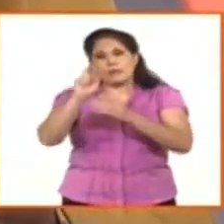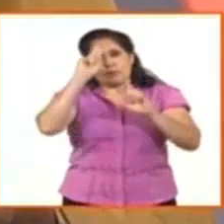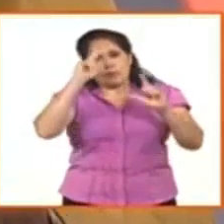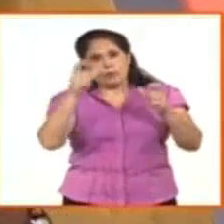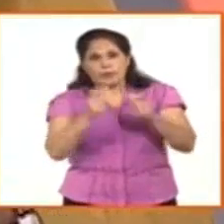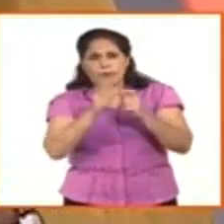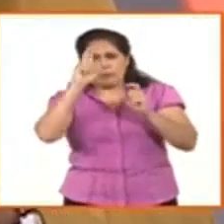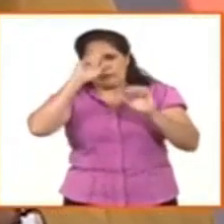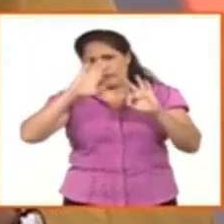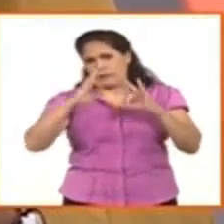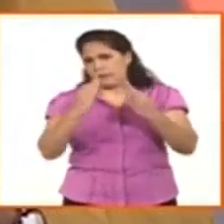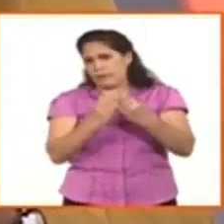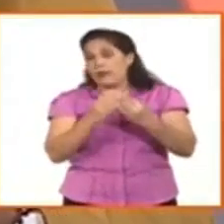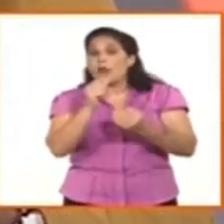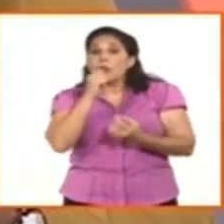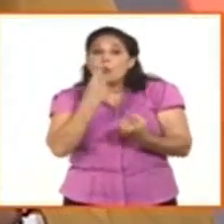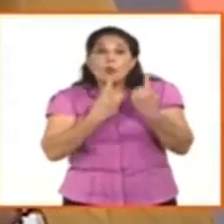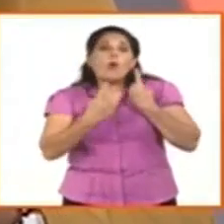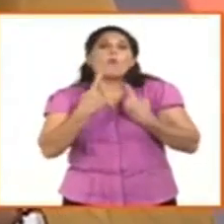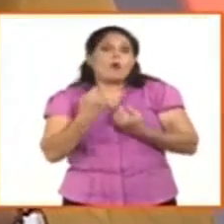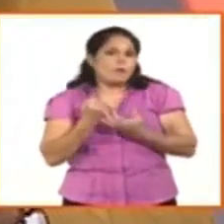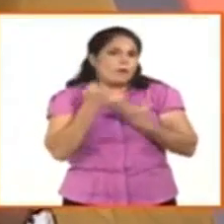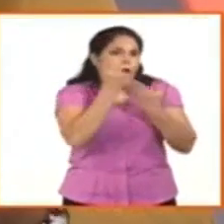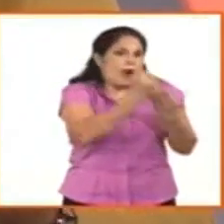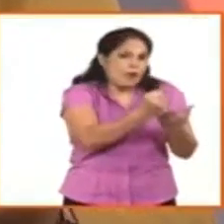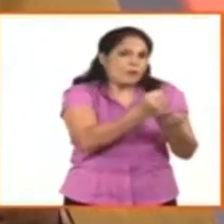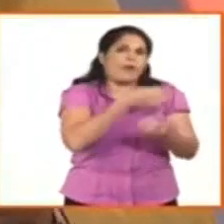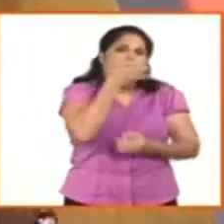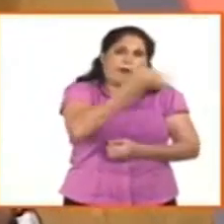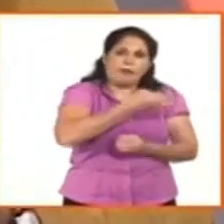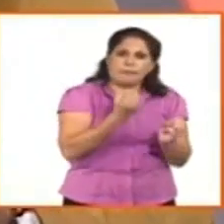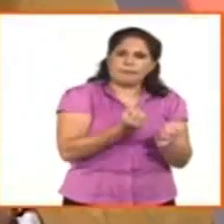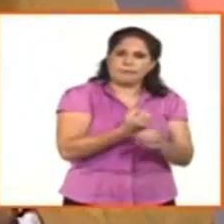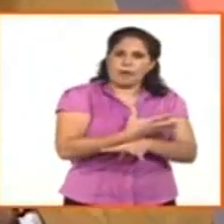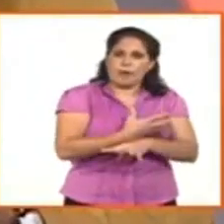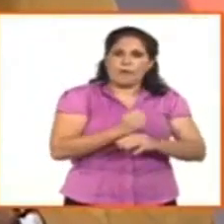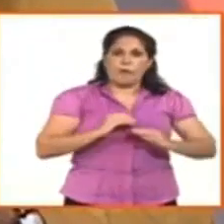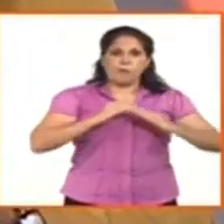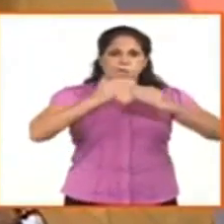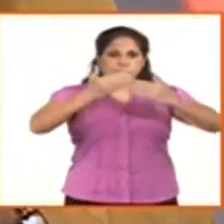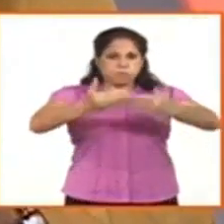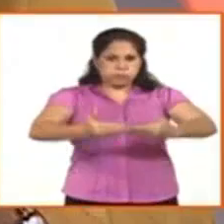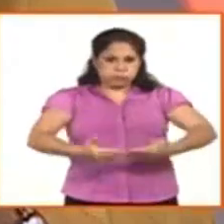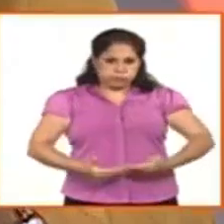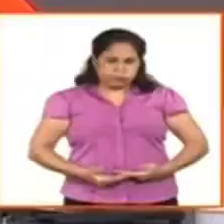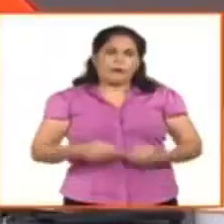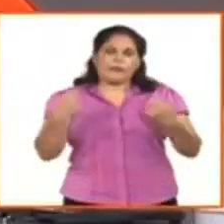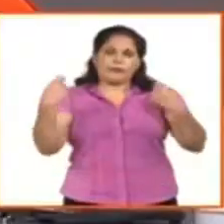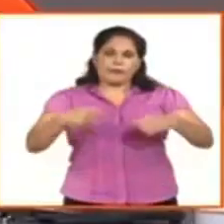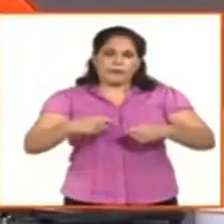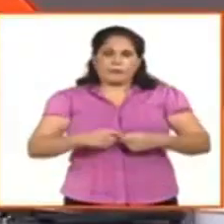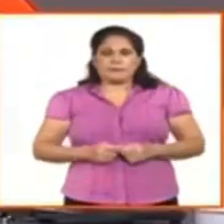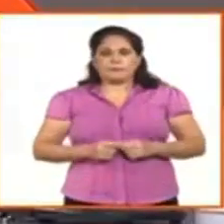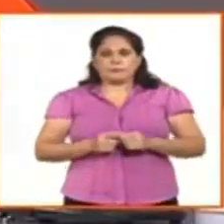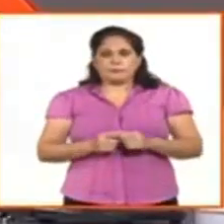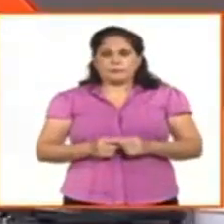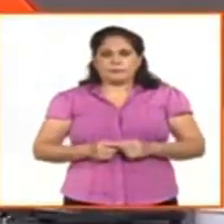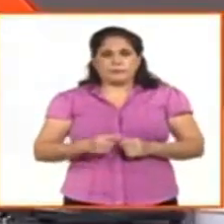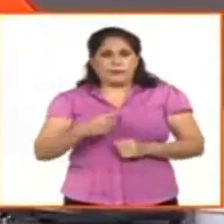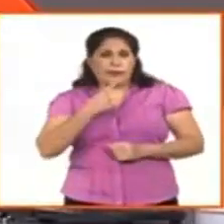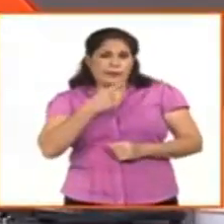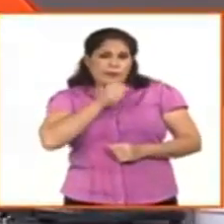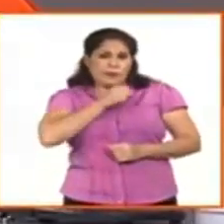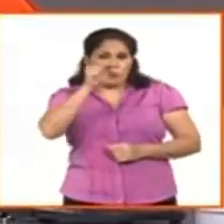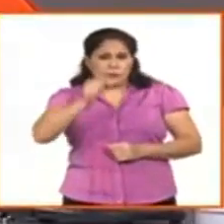personas que requieren las técnicas de reproducción asistida para poder lograr ese objetivo. Yo me quedé